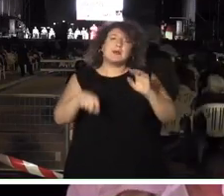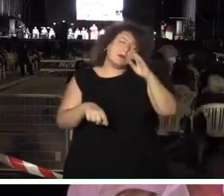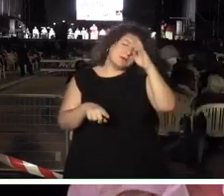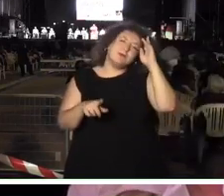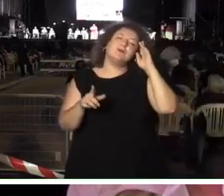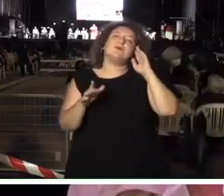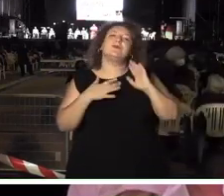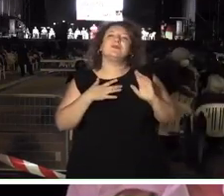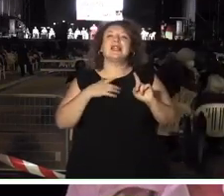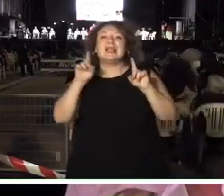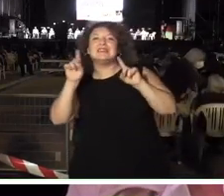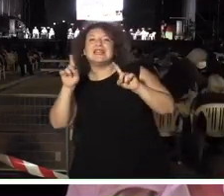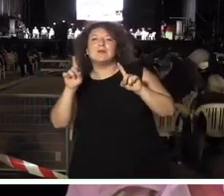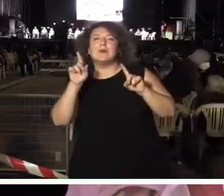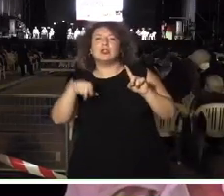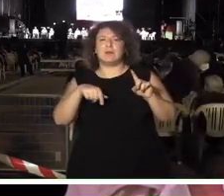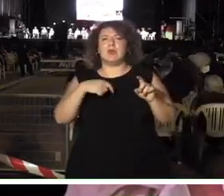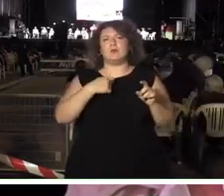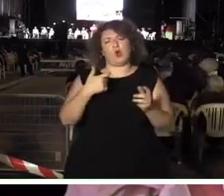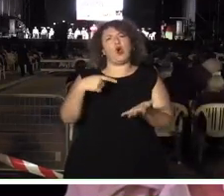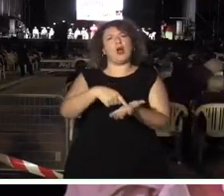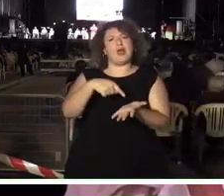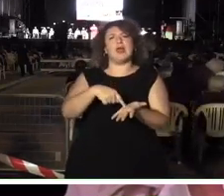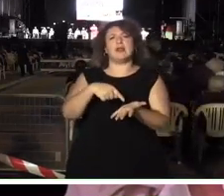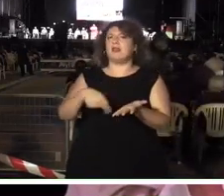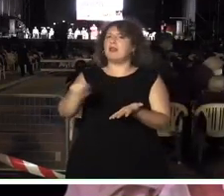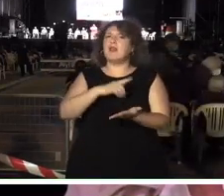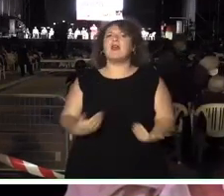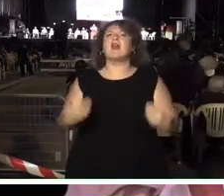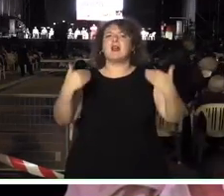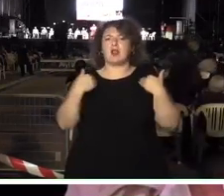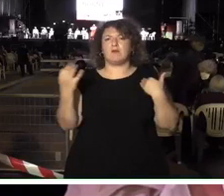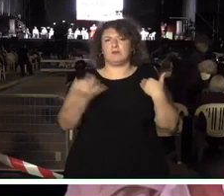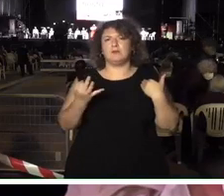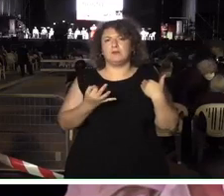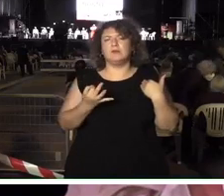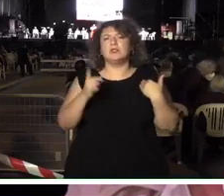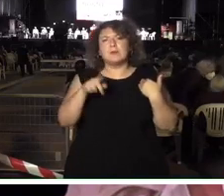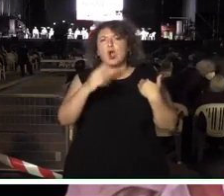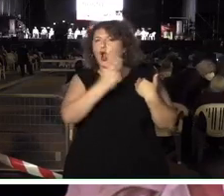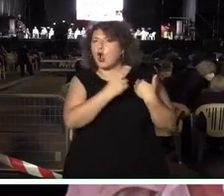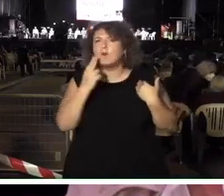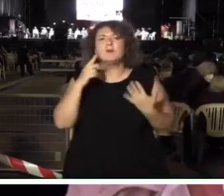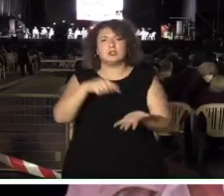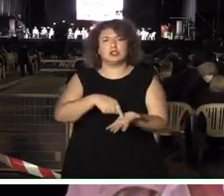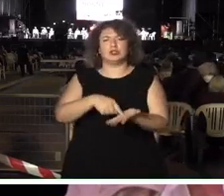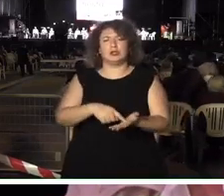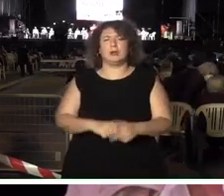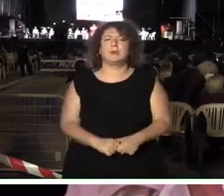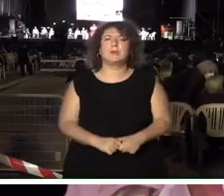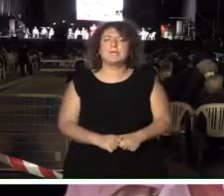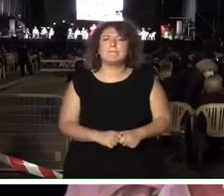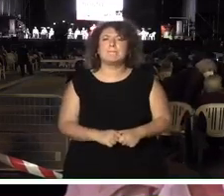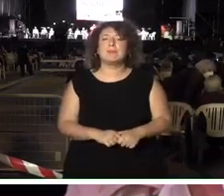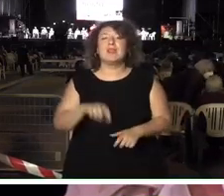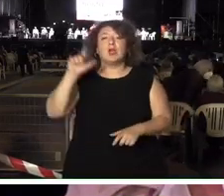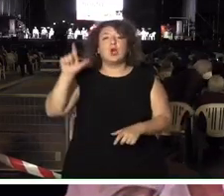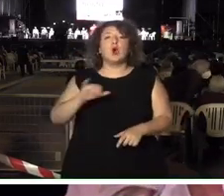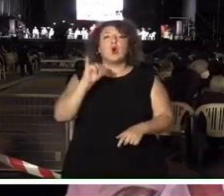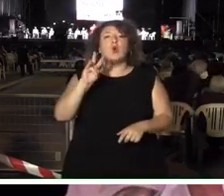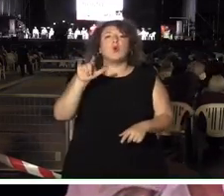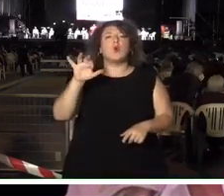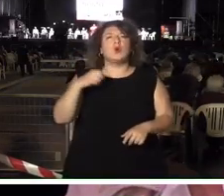porque él enseñaba, pero también exigía responsabilidad, exigía compromiso. ¿Qué más aprendí de Julio?